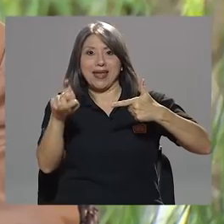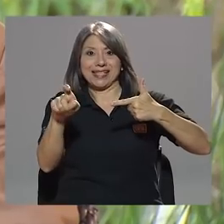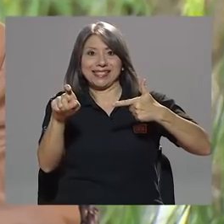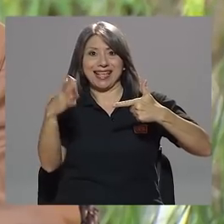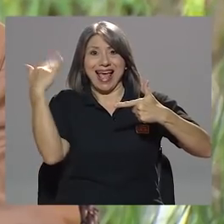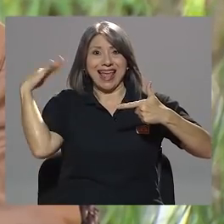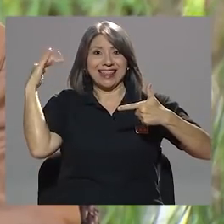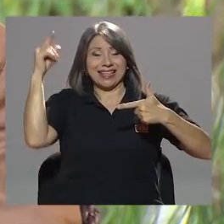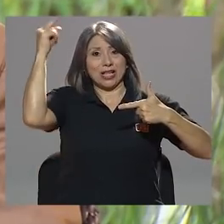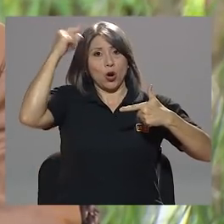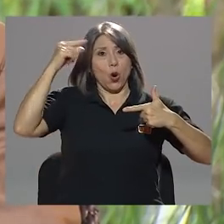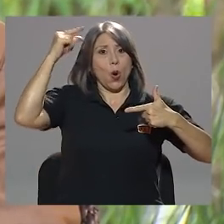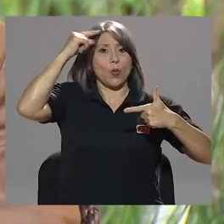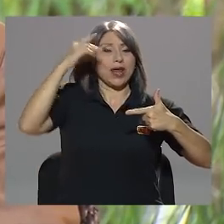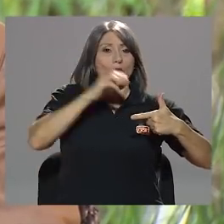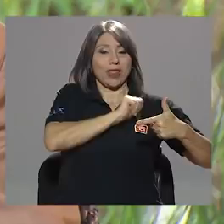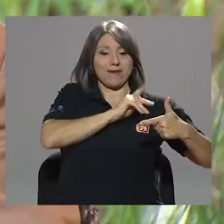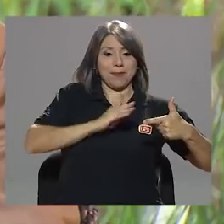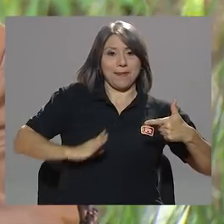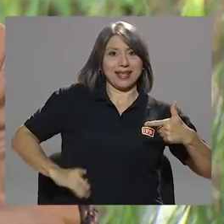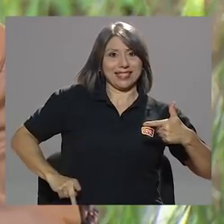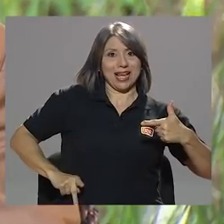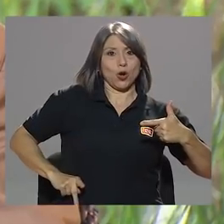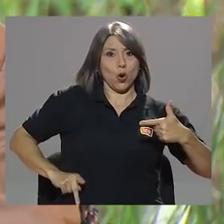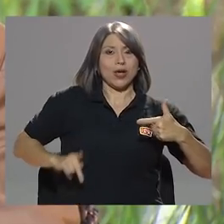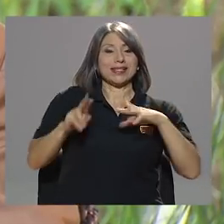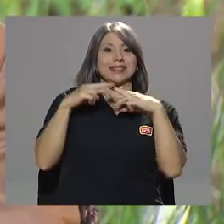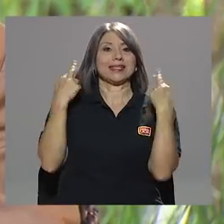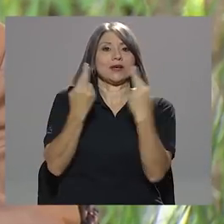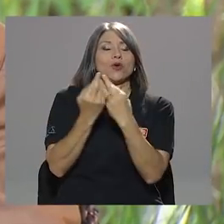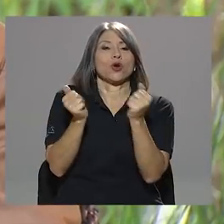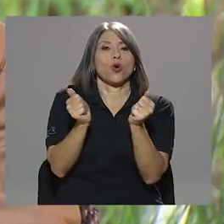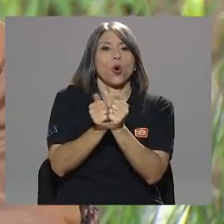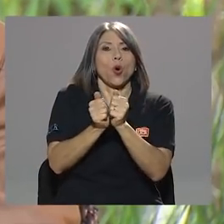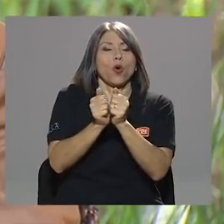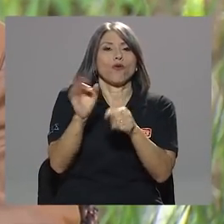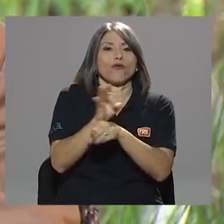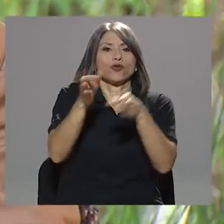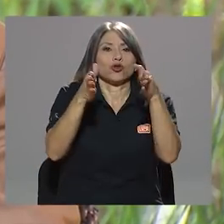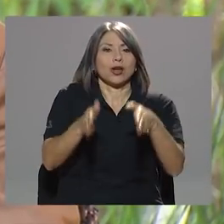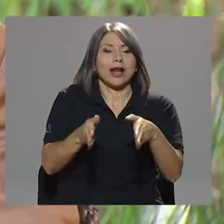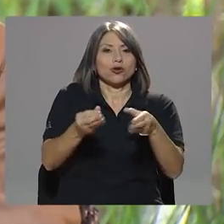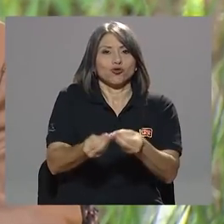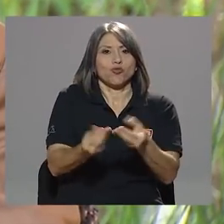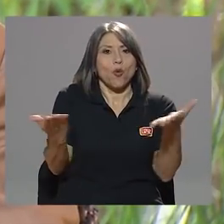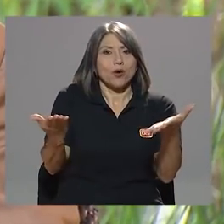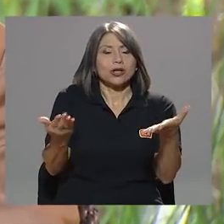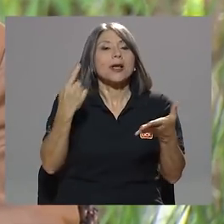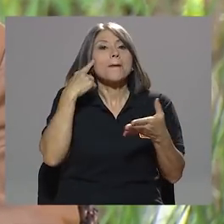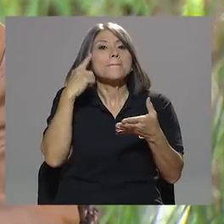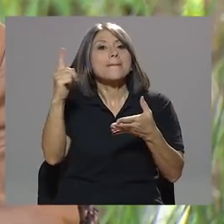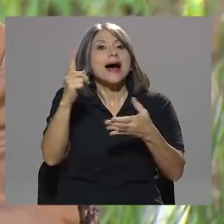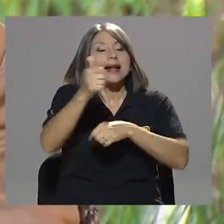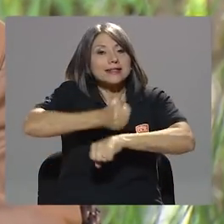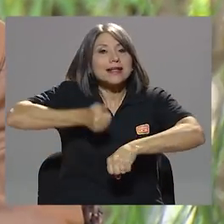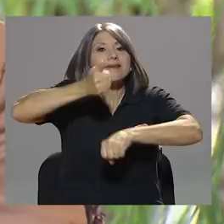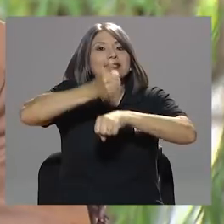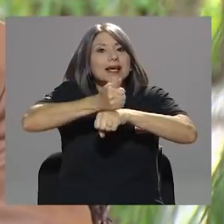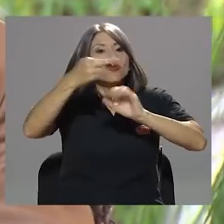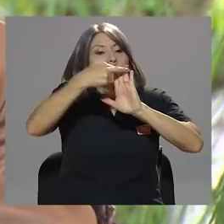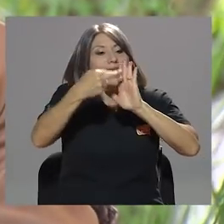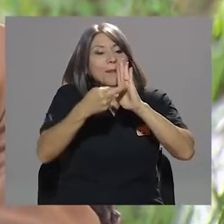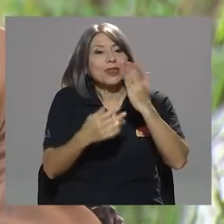con funcionarios de Estado para estipular un reglamento técnico que nunca aplicaron en 10 años